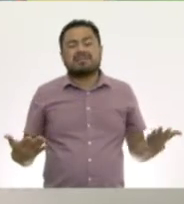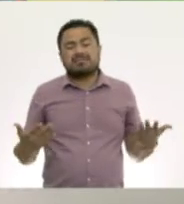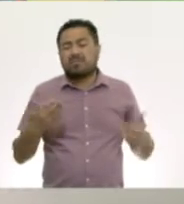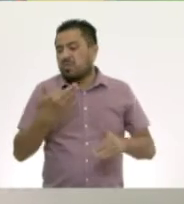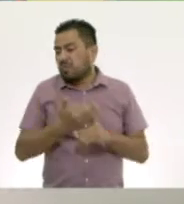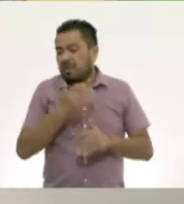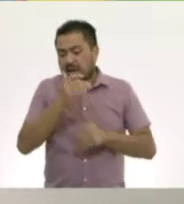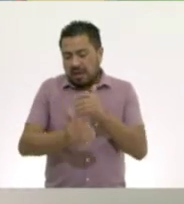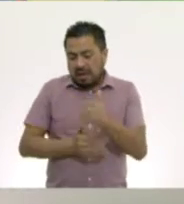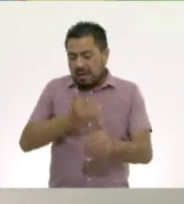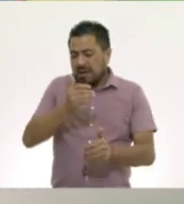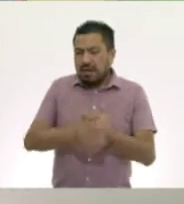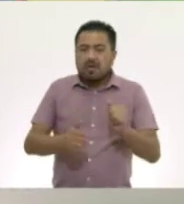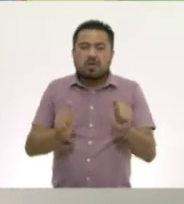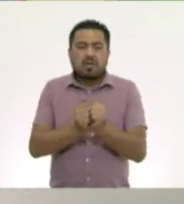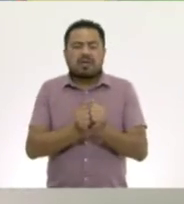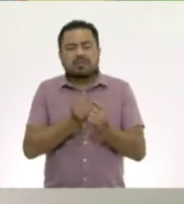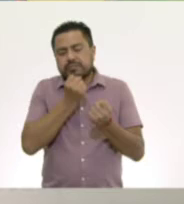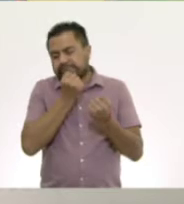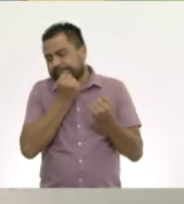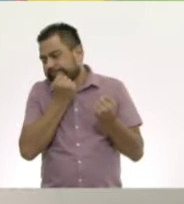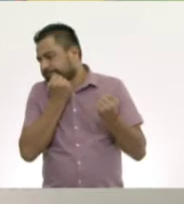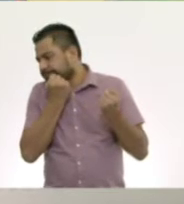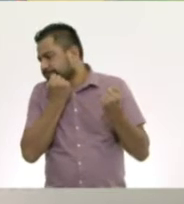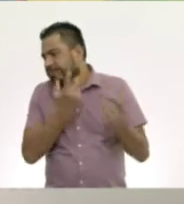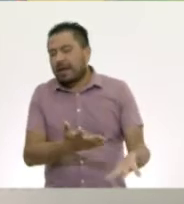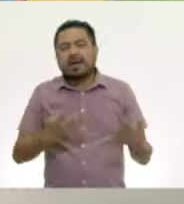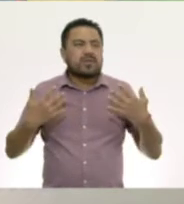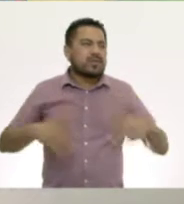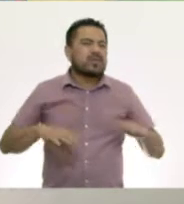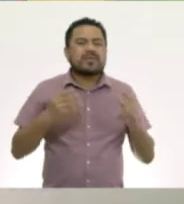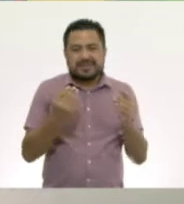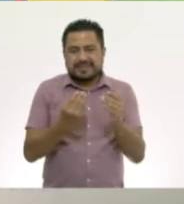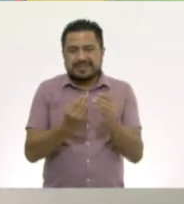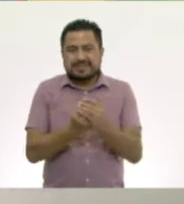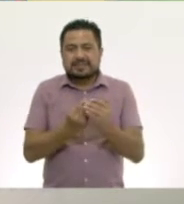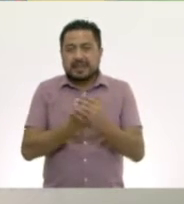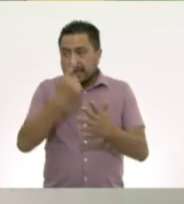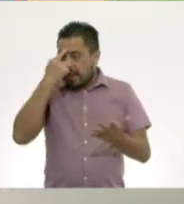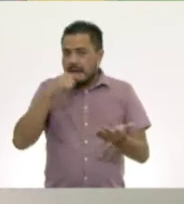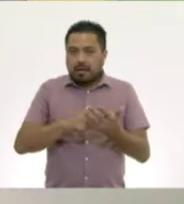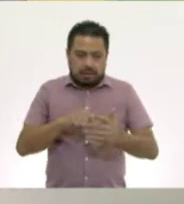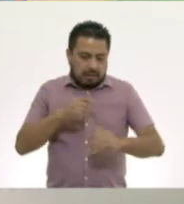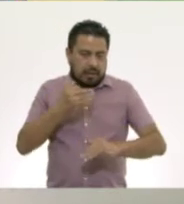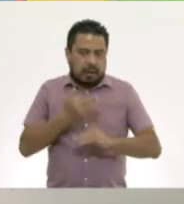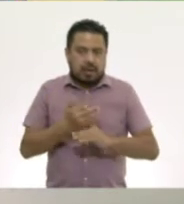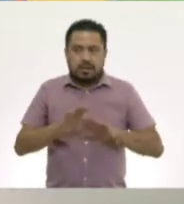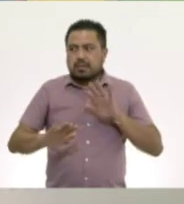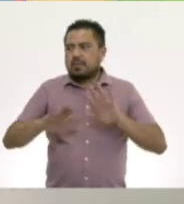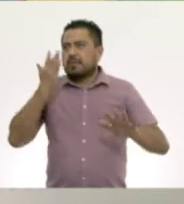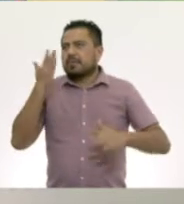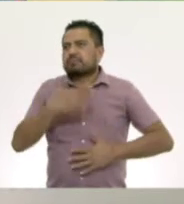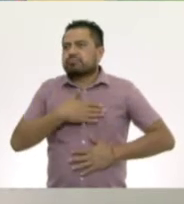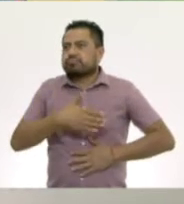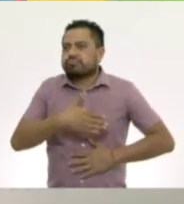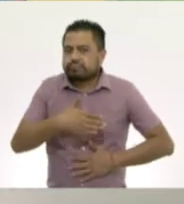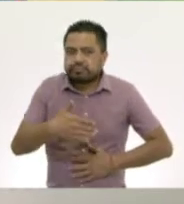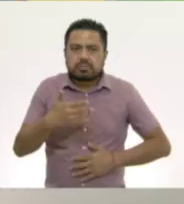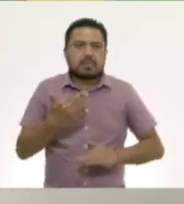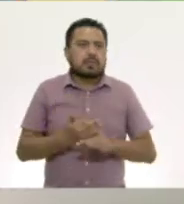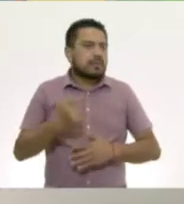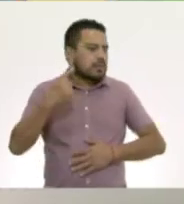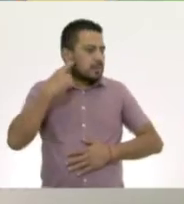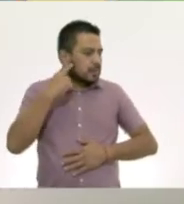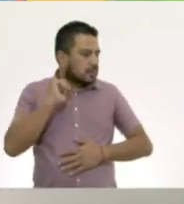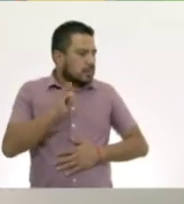Por hoy hemos terminado con esta divertida y rítmica clase. Creo que hasta se me aceleró el corazón. Ahora sí lo estoy